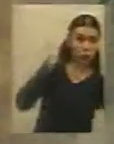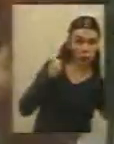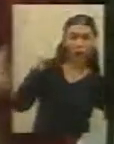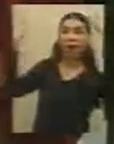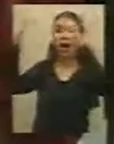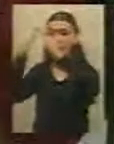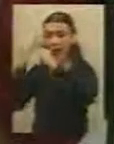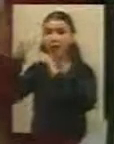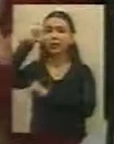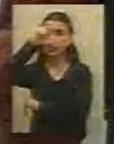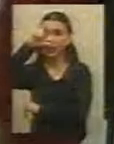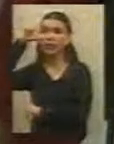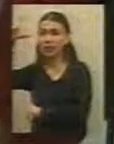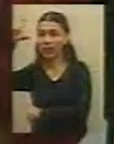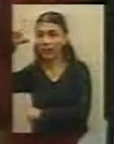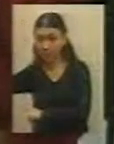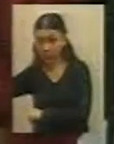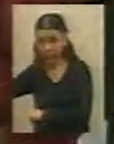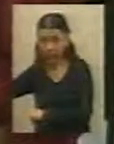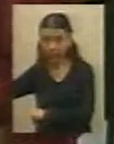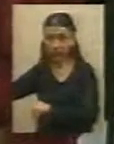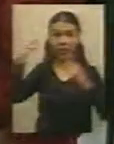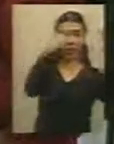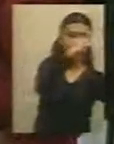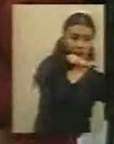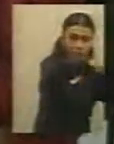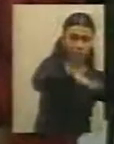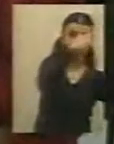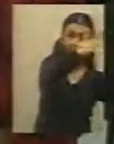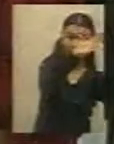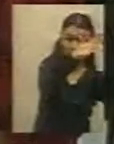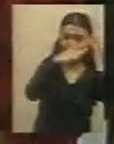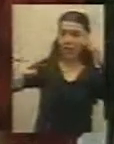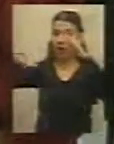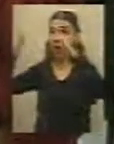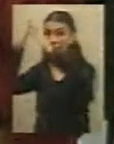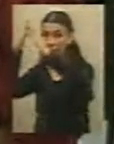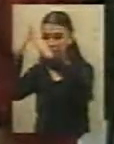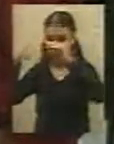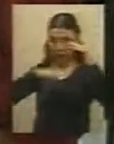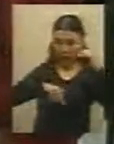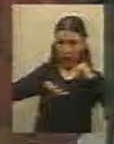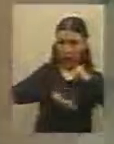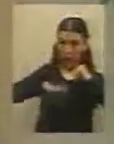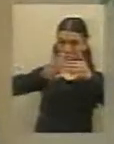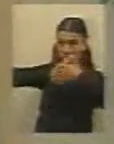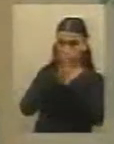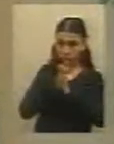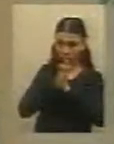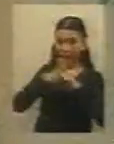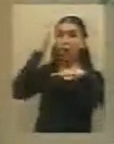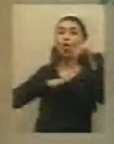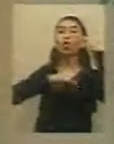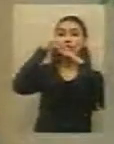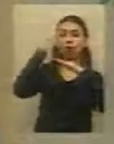noticia el fin de semana. fue destruido, que fue por un accidente, bueno, fue destruido, ya lo estaban supuestamente reconstruyendo. Pero